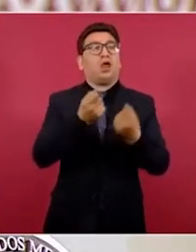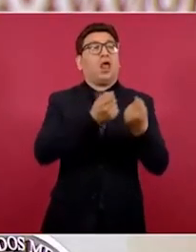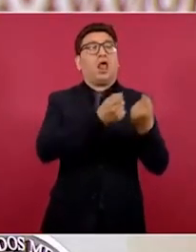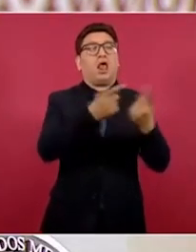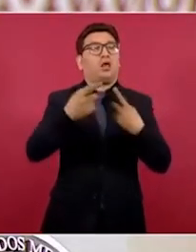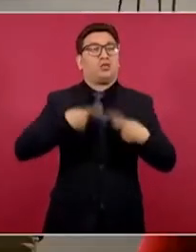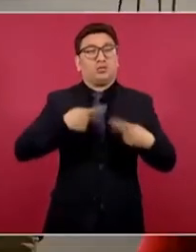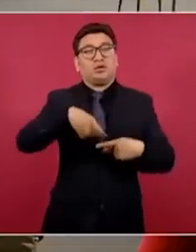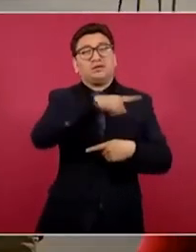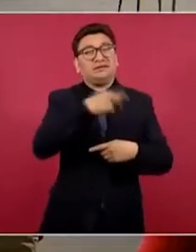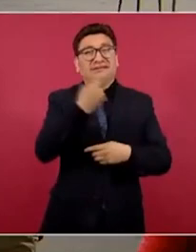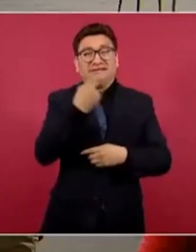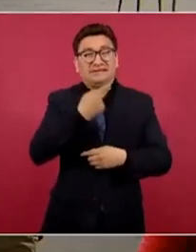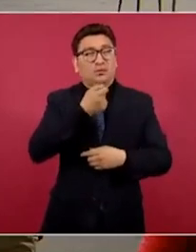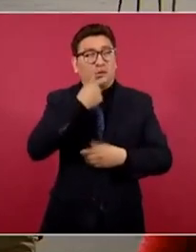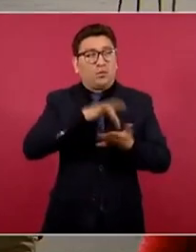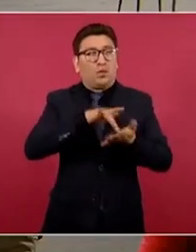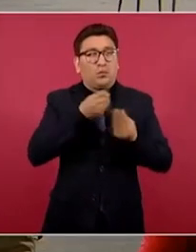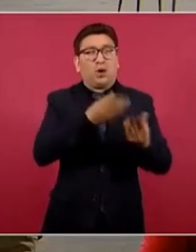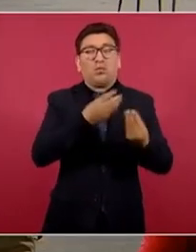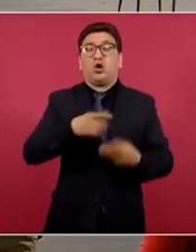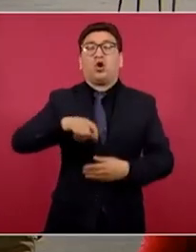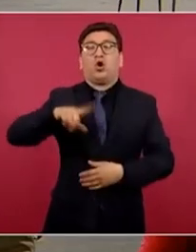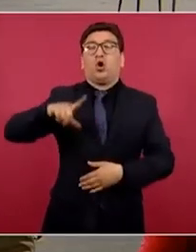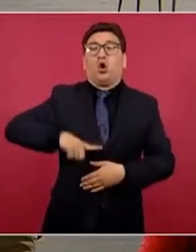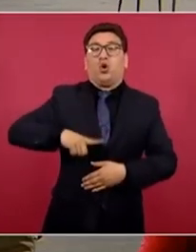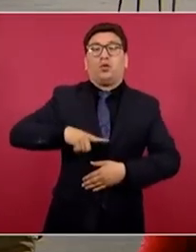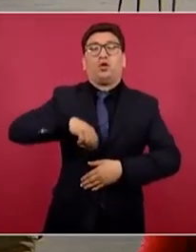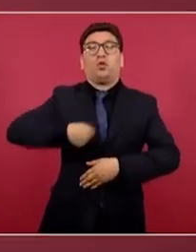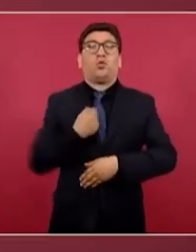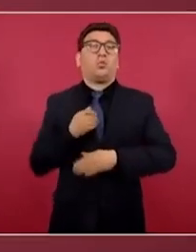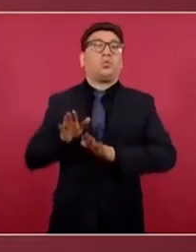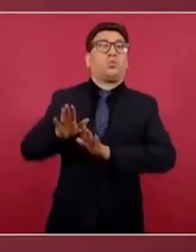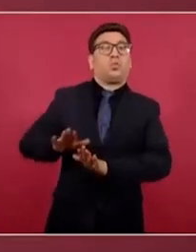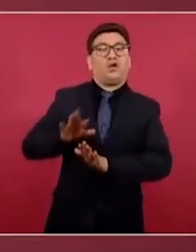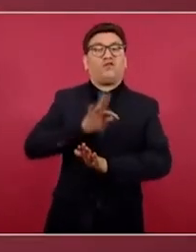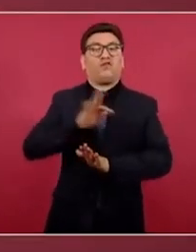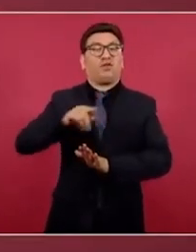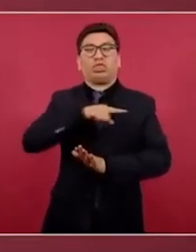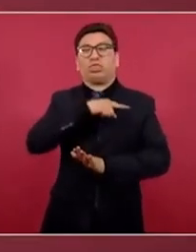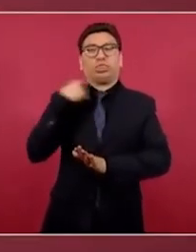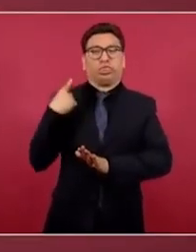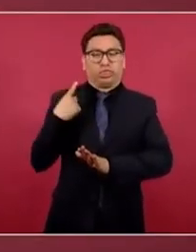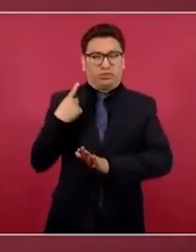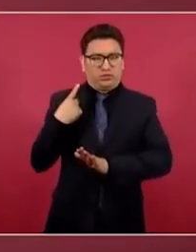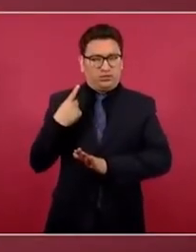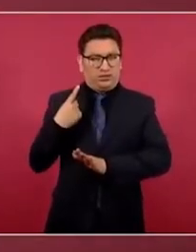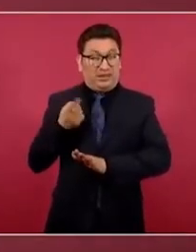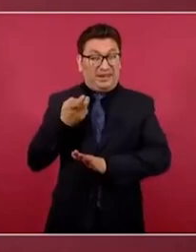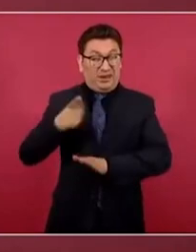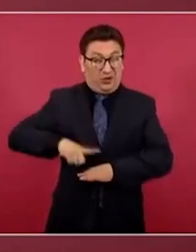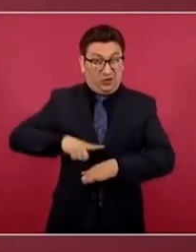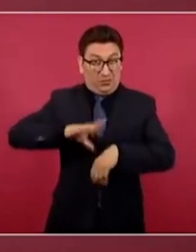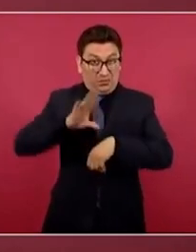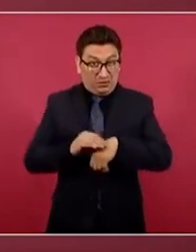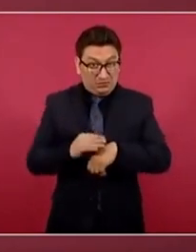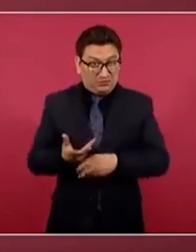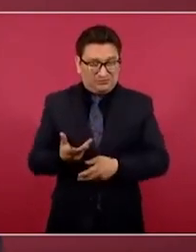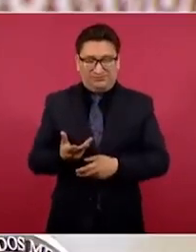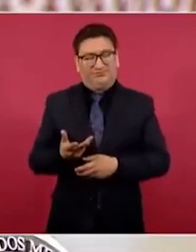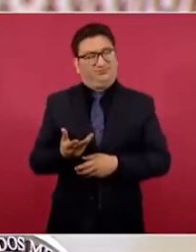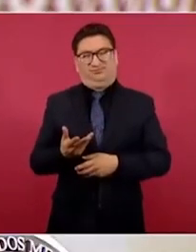médica y medicamentos, el gobierno permite que se echen a perder las medicinas en las bodegas